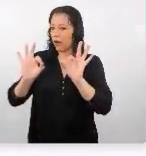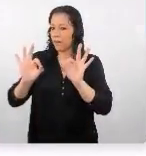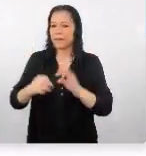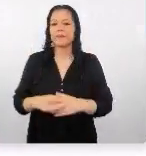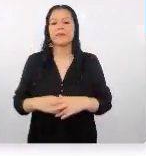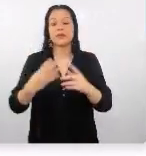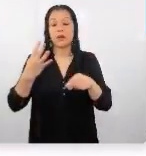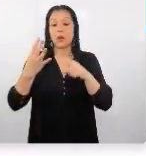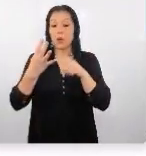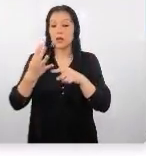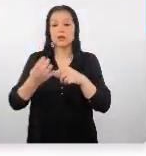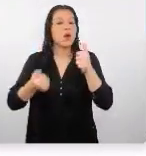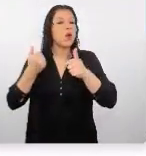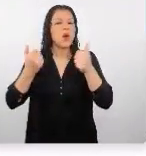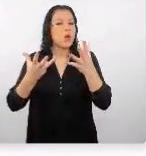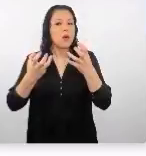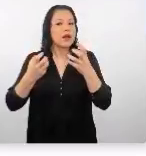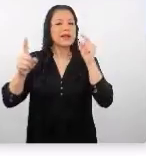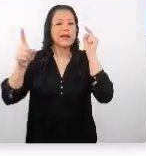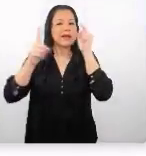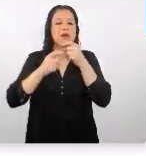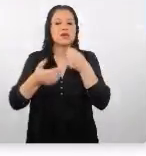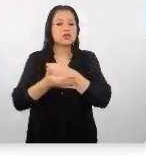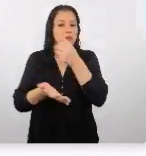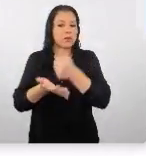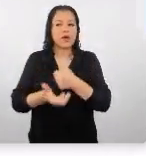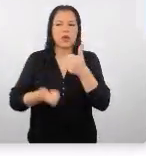cuatro, qué buscan los compradores y qué no,